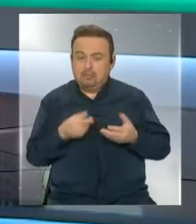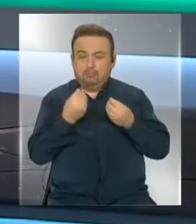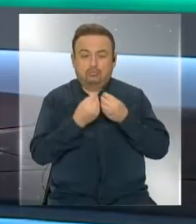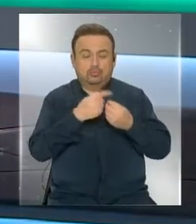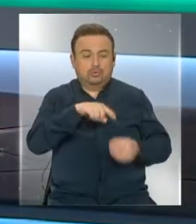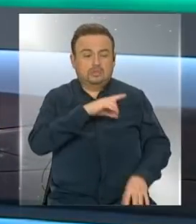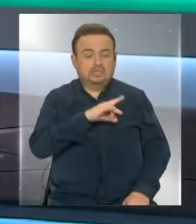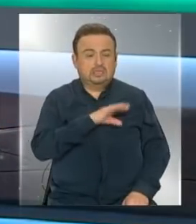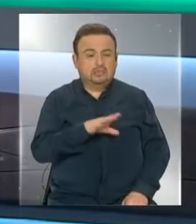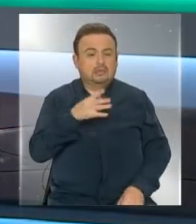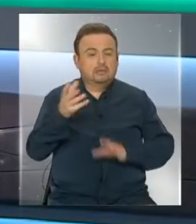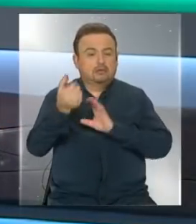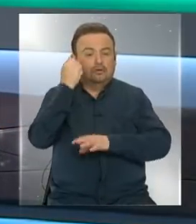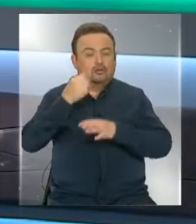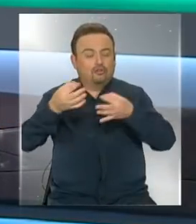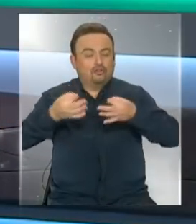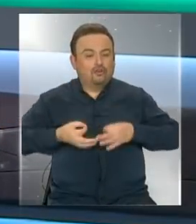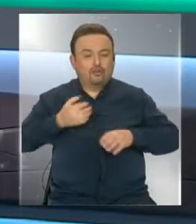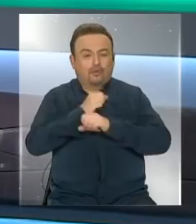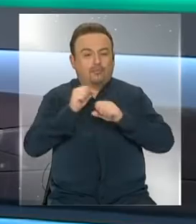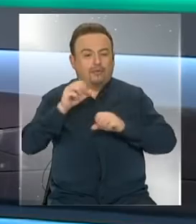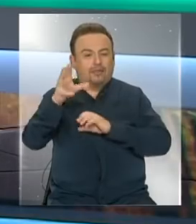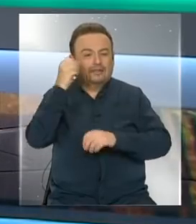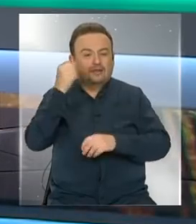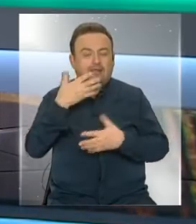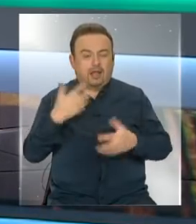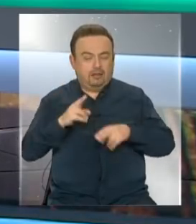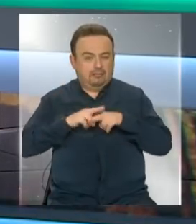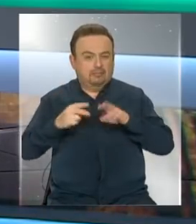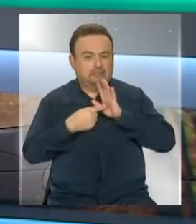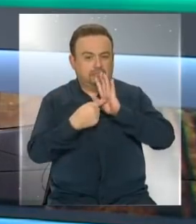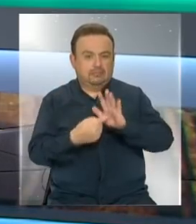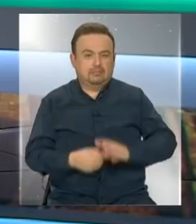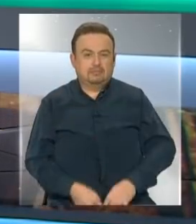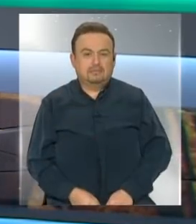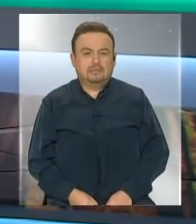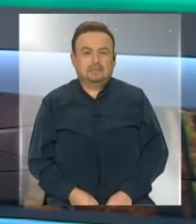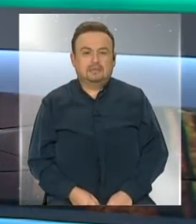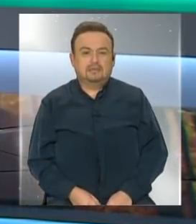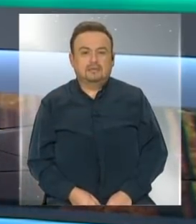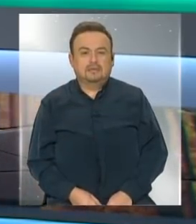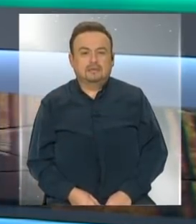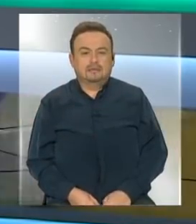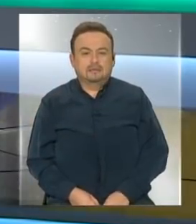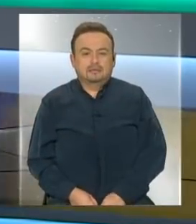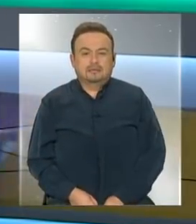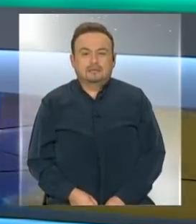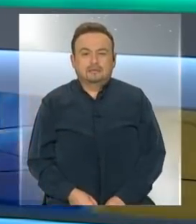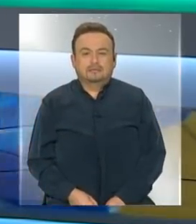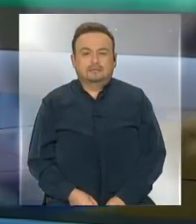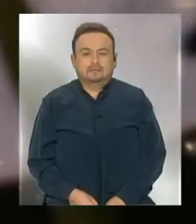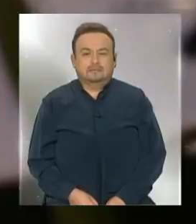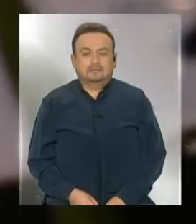miles de chilenos sin poder retirar la totalidad de su 10%, como nos van a contar Alejandro Minardi y Francisco Moreno.